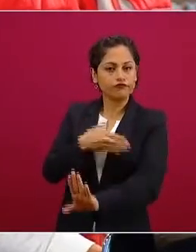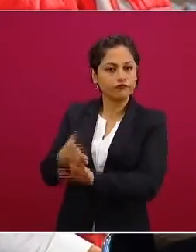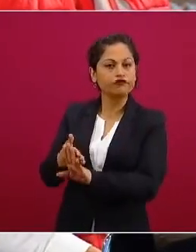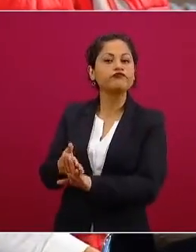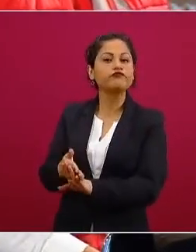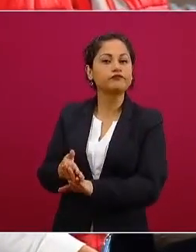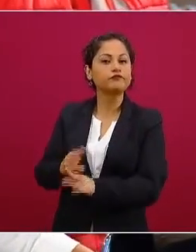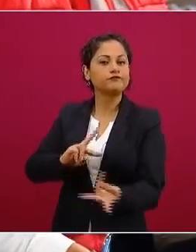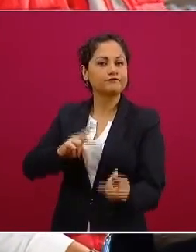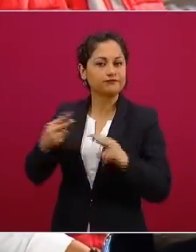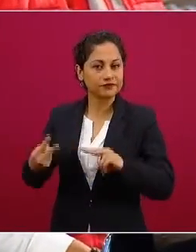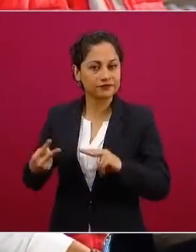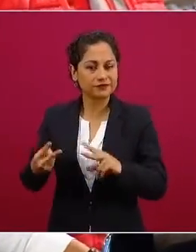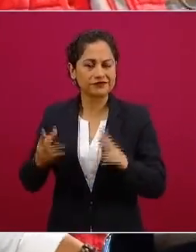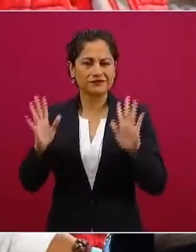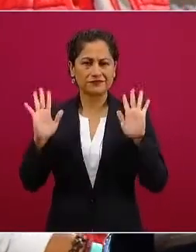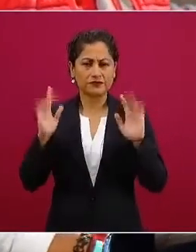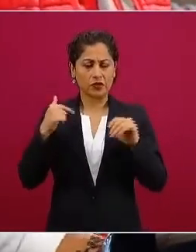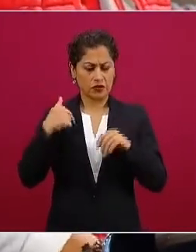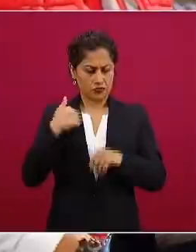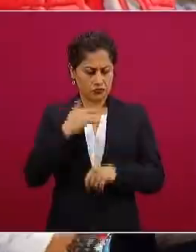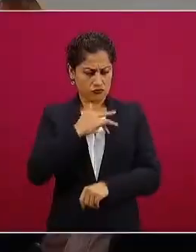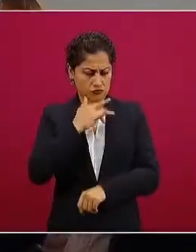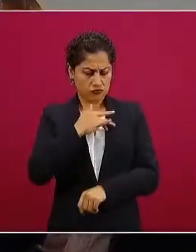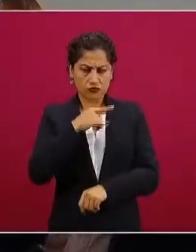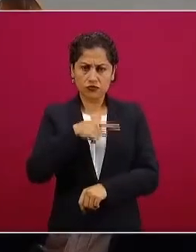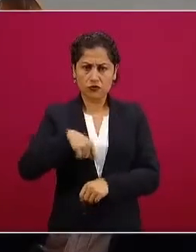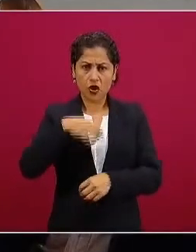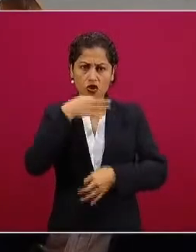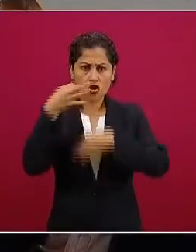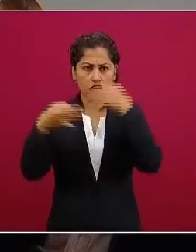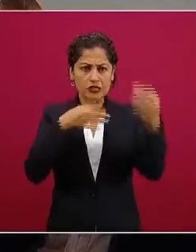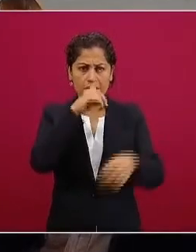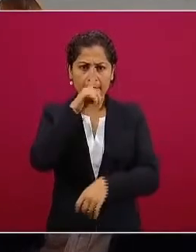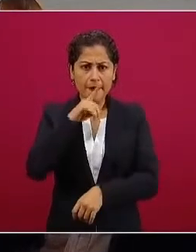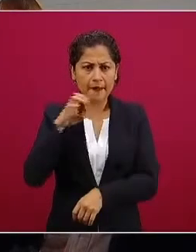tantas y eso hay que agradecerlo pues